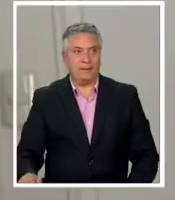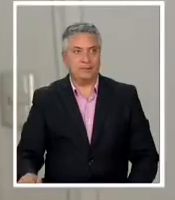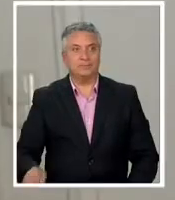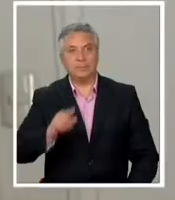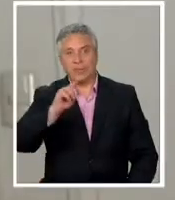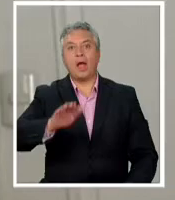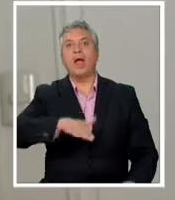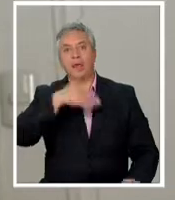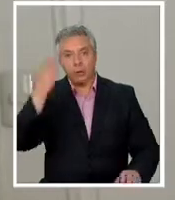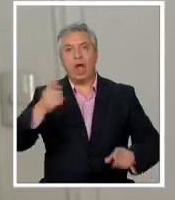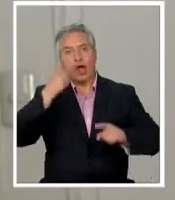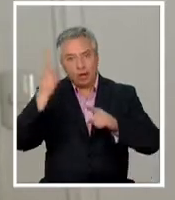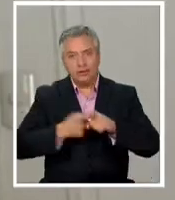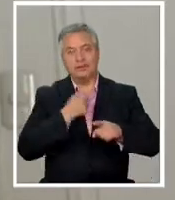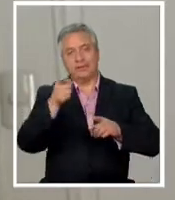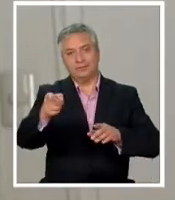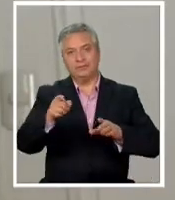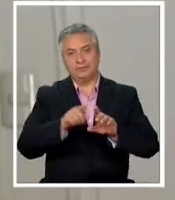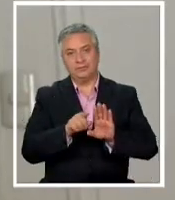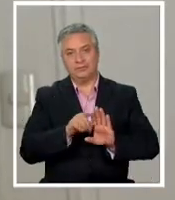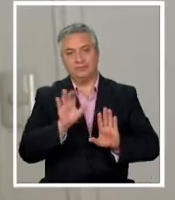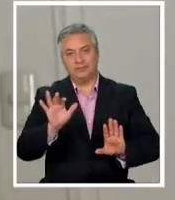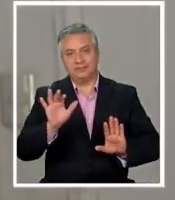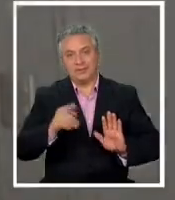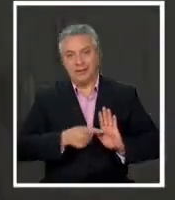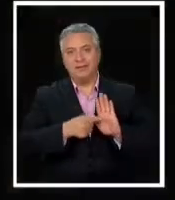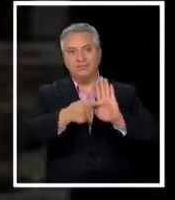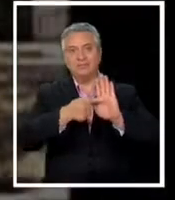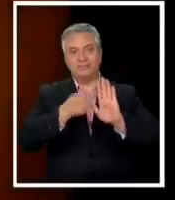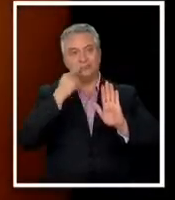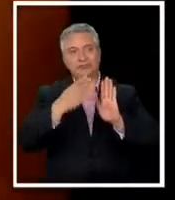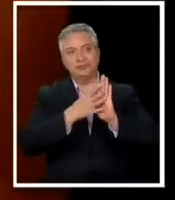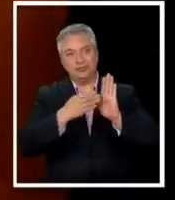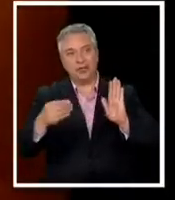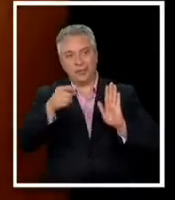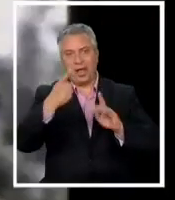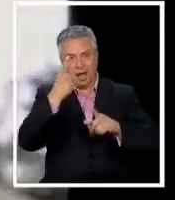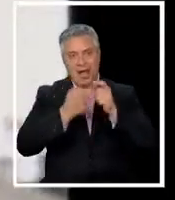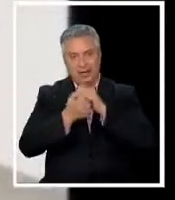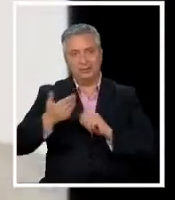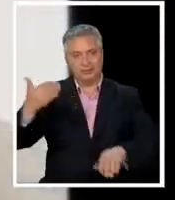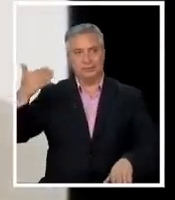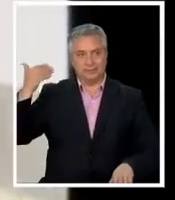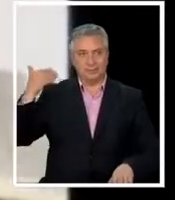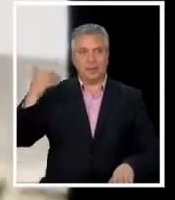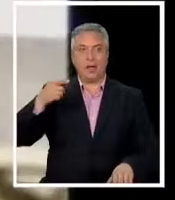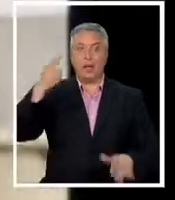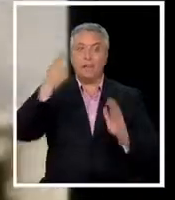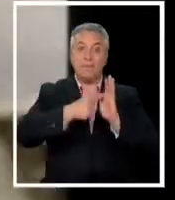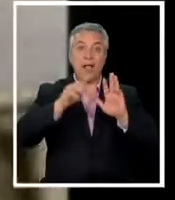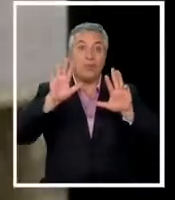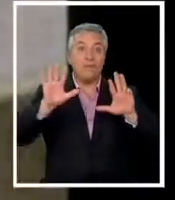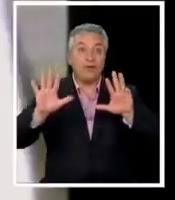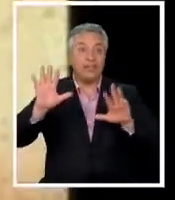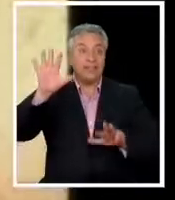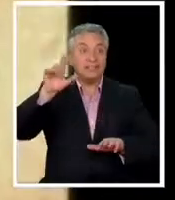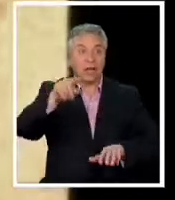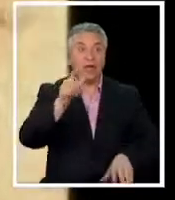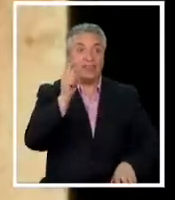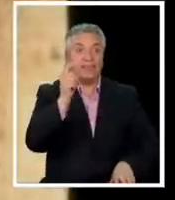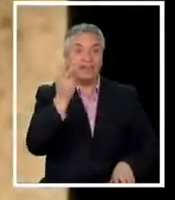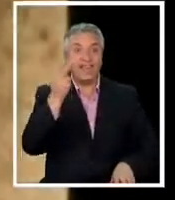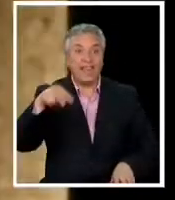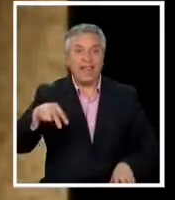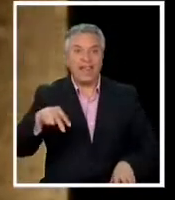y luego después con la biopic de Freddie Mercury que salió hace un par de años Si hasta en 1995 la exitosa teleserie de TVN